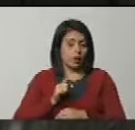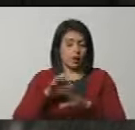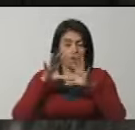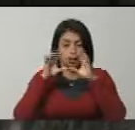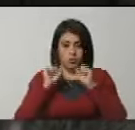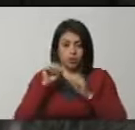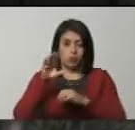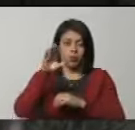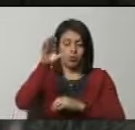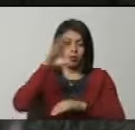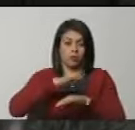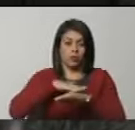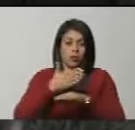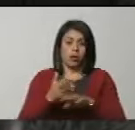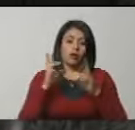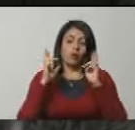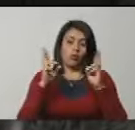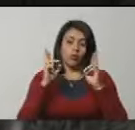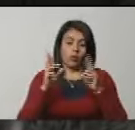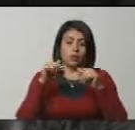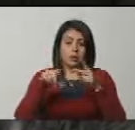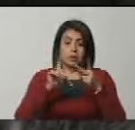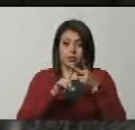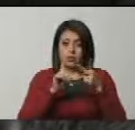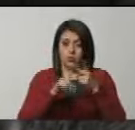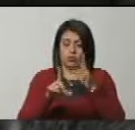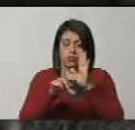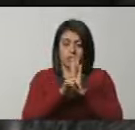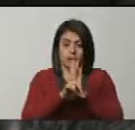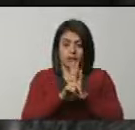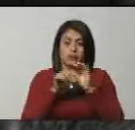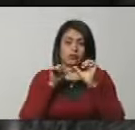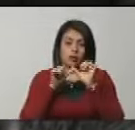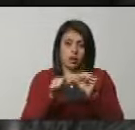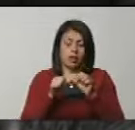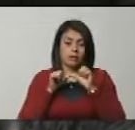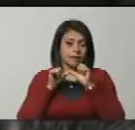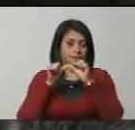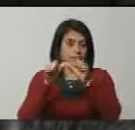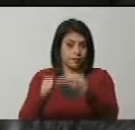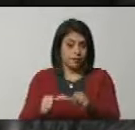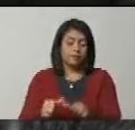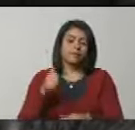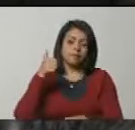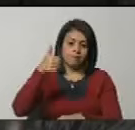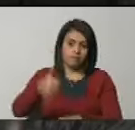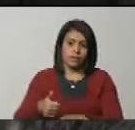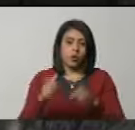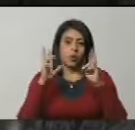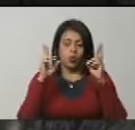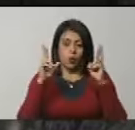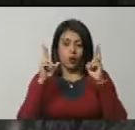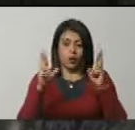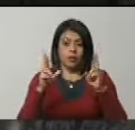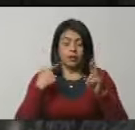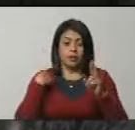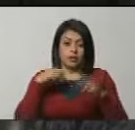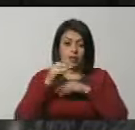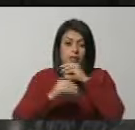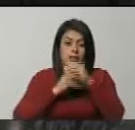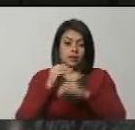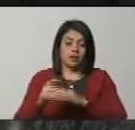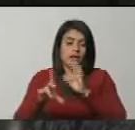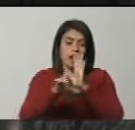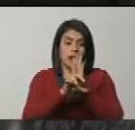interpretación a futuro, porque ojalá que esta sea una ley que nos quede para siempre, y estoy seguro, no es un tema de ojalá, sino que tiene que ser